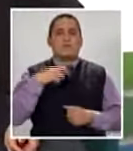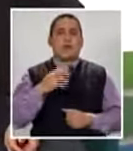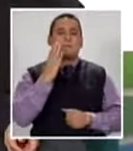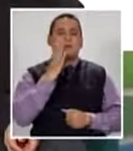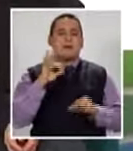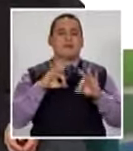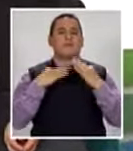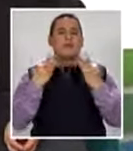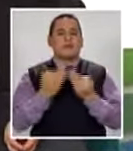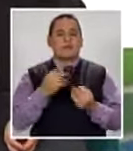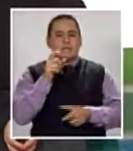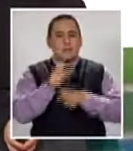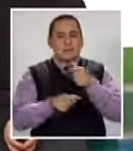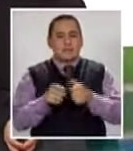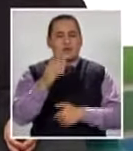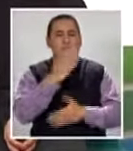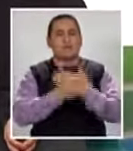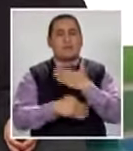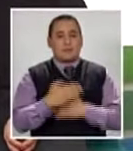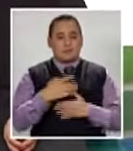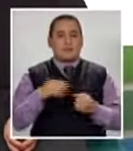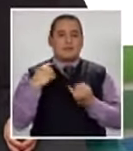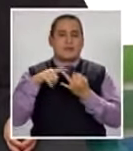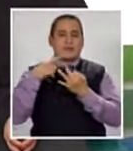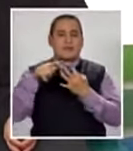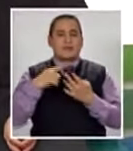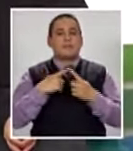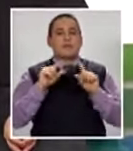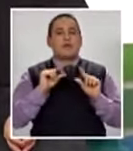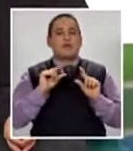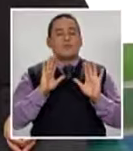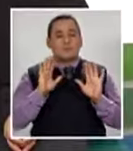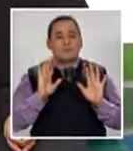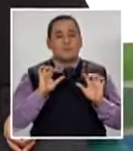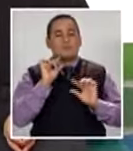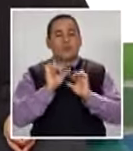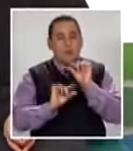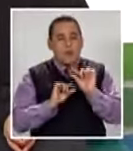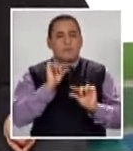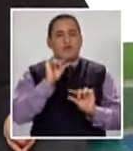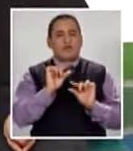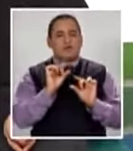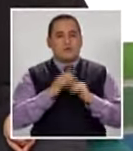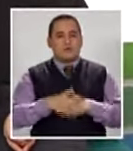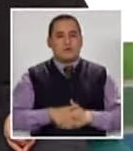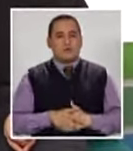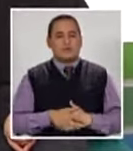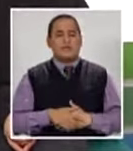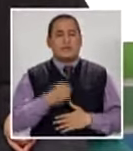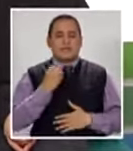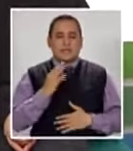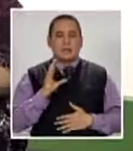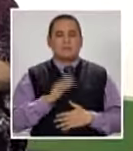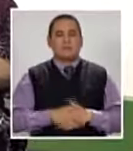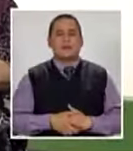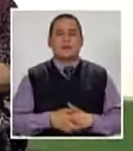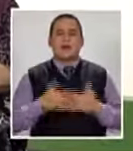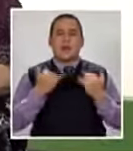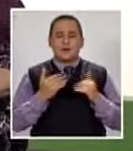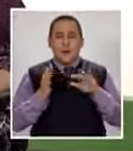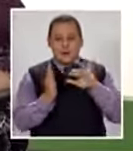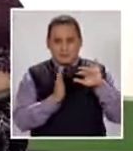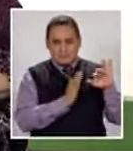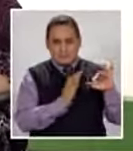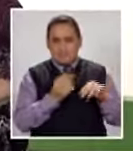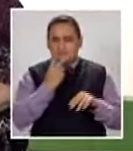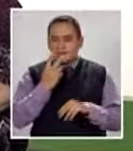padres de familia De personas con discapacidad Madre Etcétera Pero hoy poco Pero poco a poco Se va lejos Sí, exacto Muy bien Vamos a escuchar